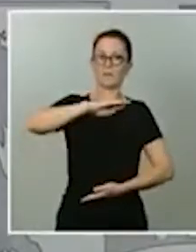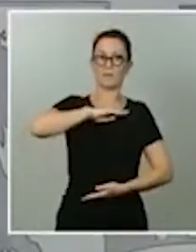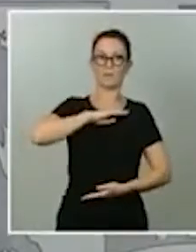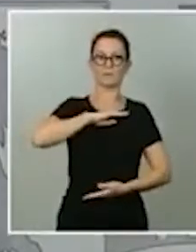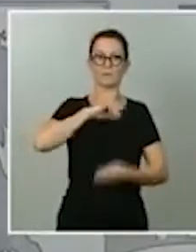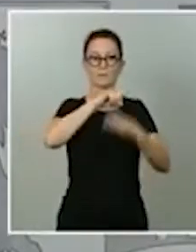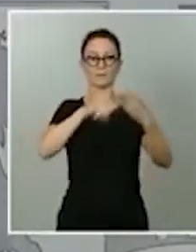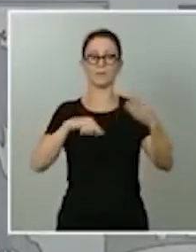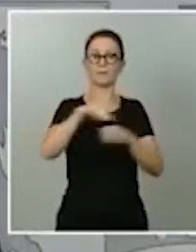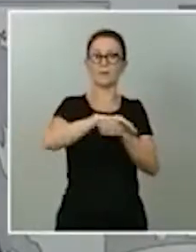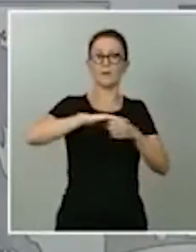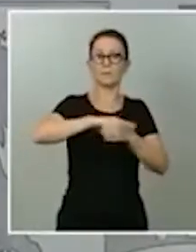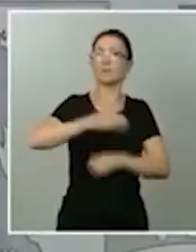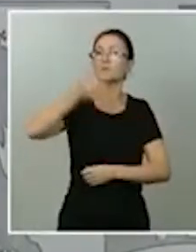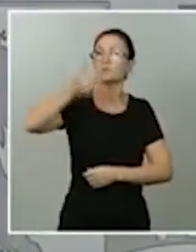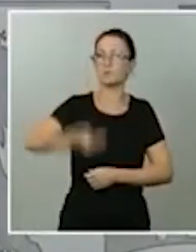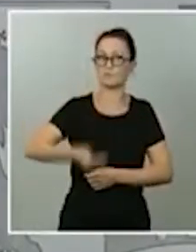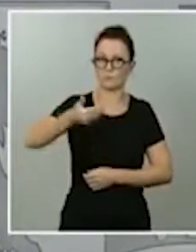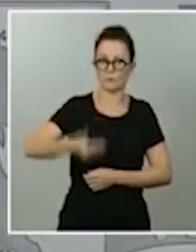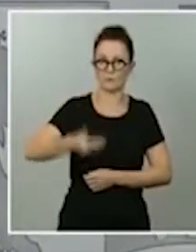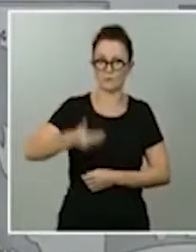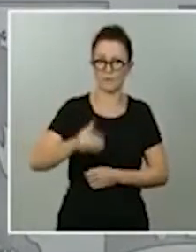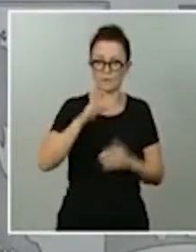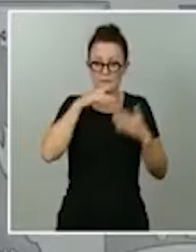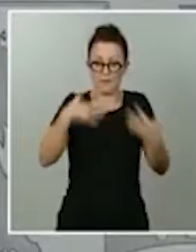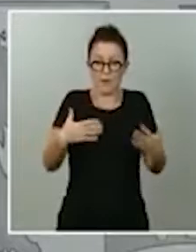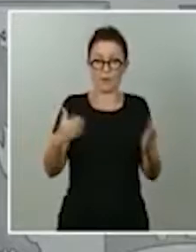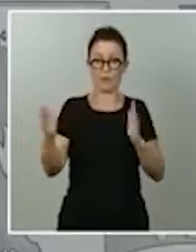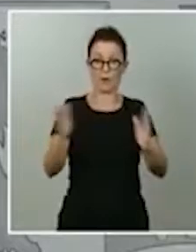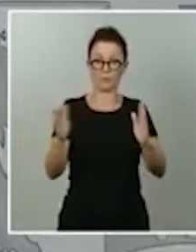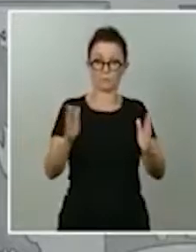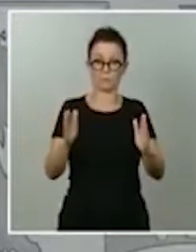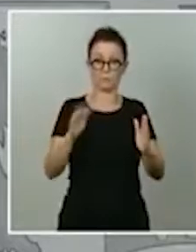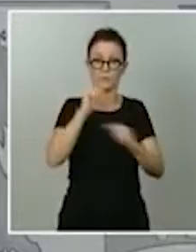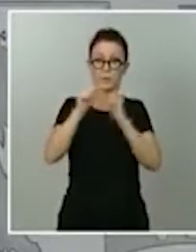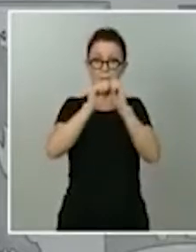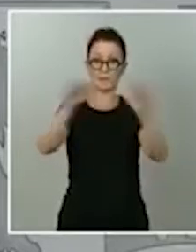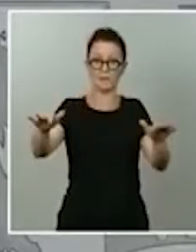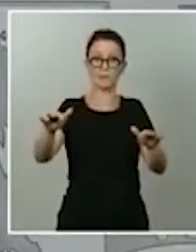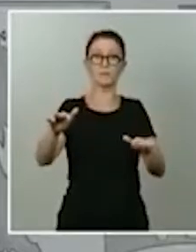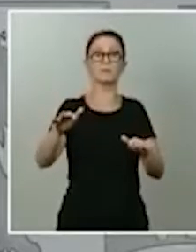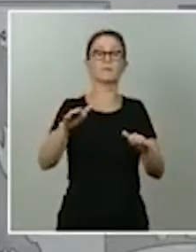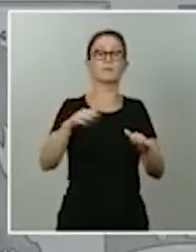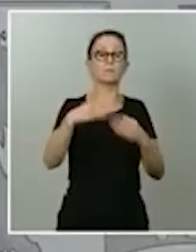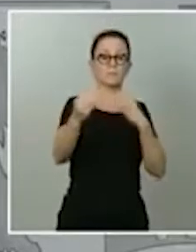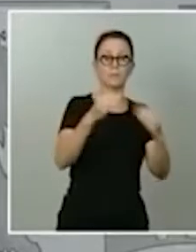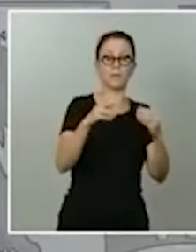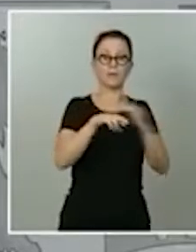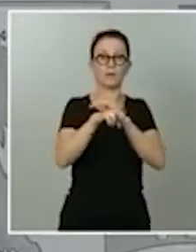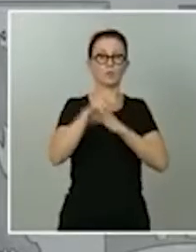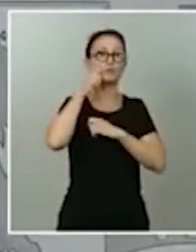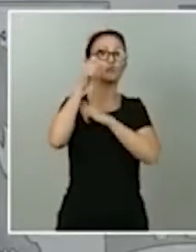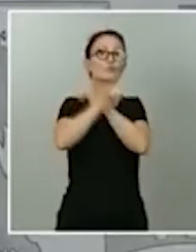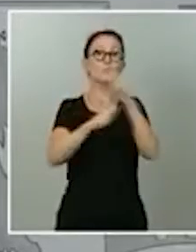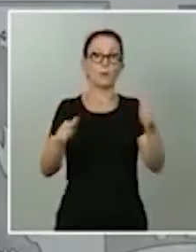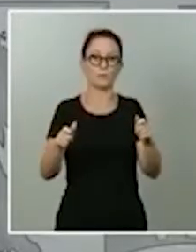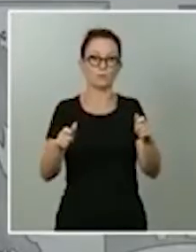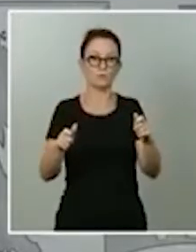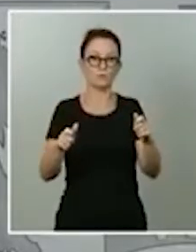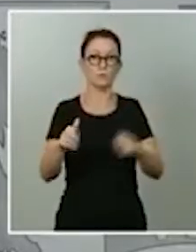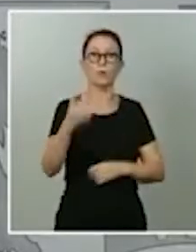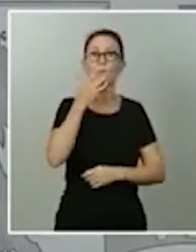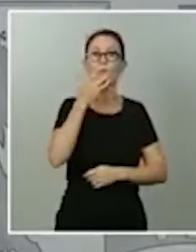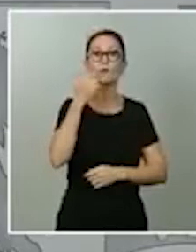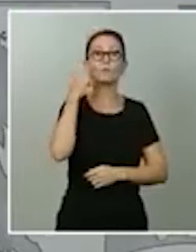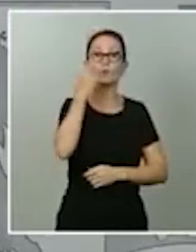en este momento de la epidemia. Uno, materiales y recursos humanos, como es, por ejemplo, el de los rastreadores. Dos